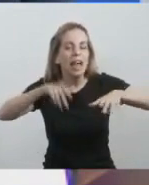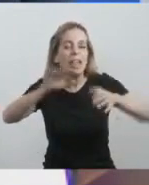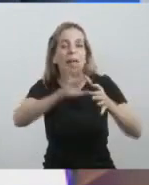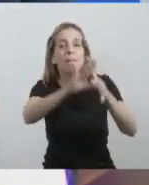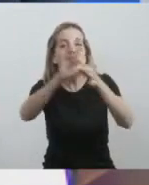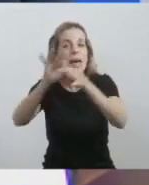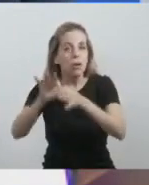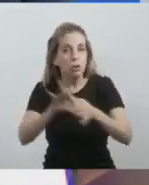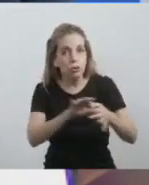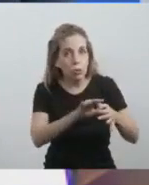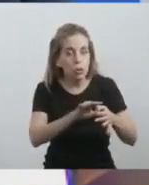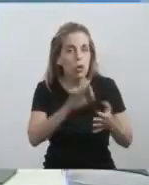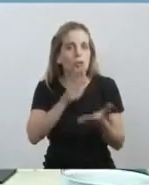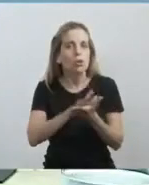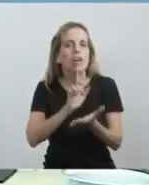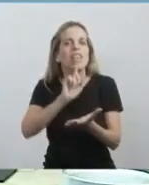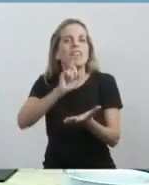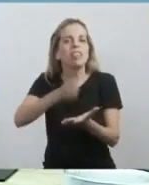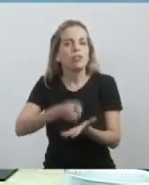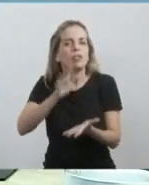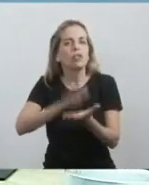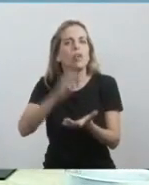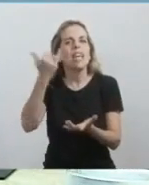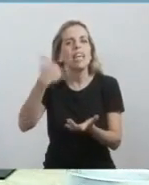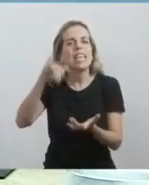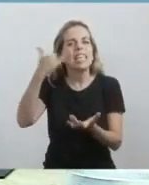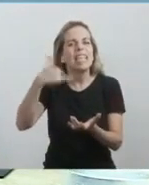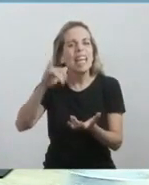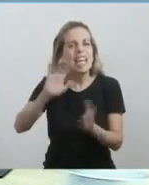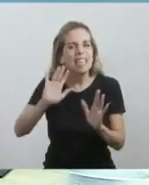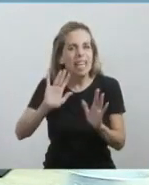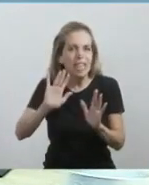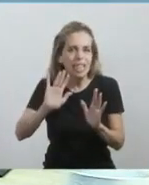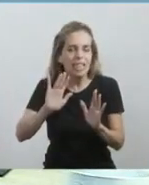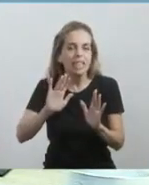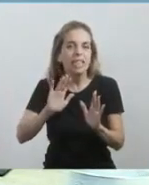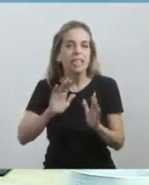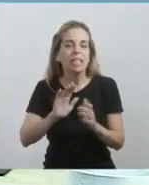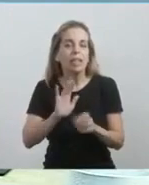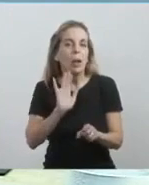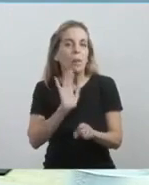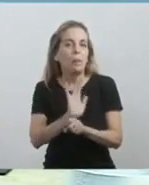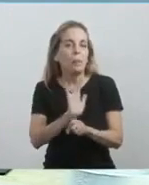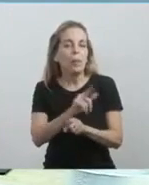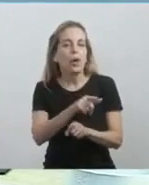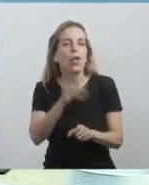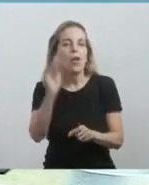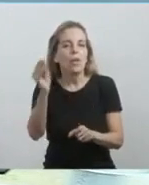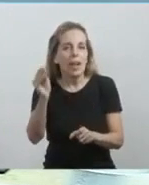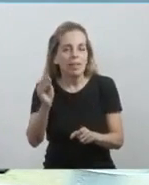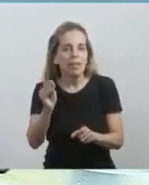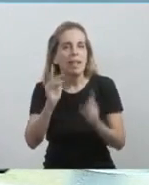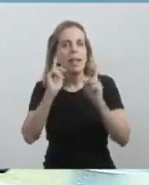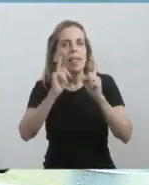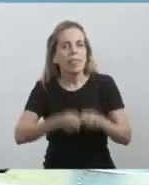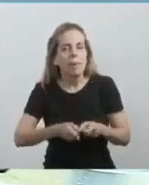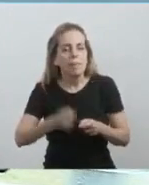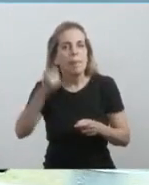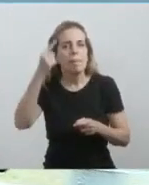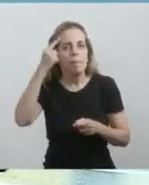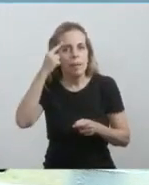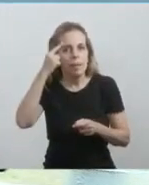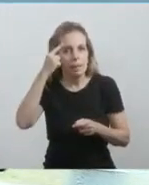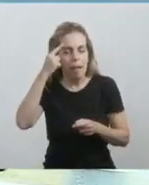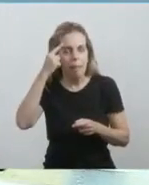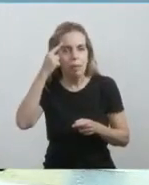en materia de revisión de las tasas y aranceles externos como propuesto por Brasil. También consideramos que